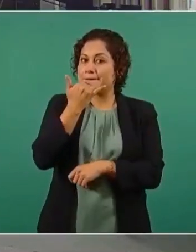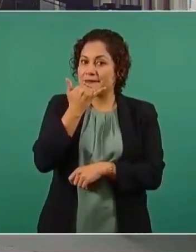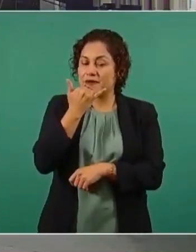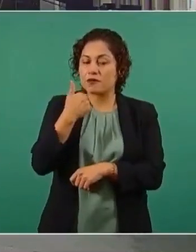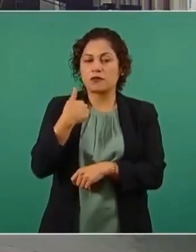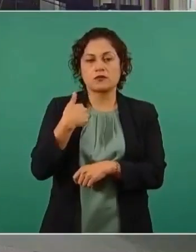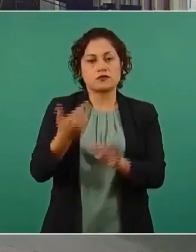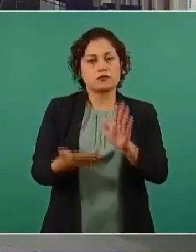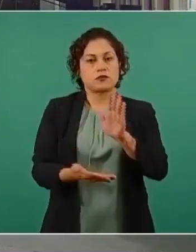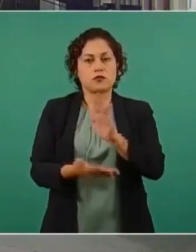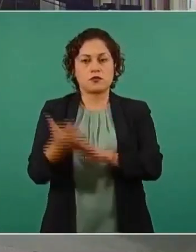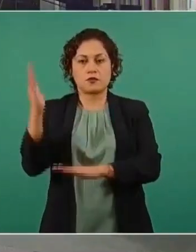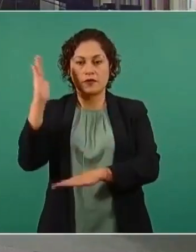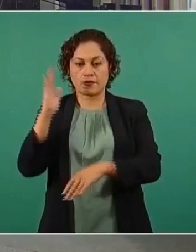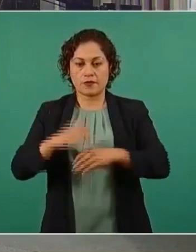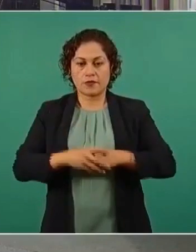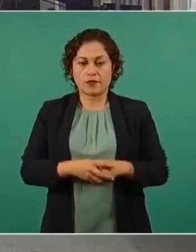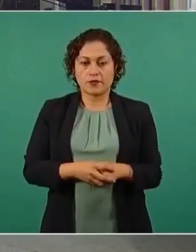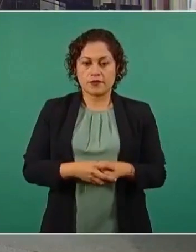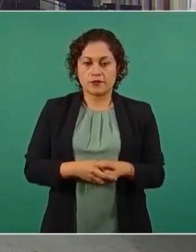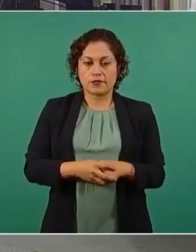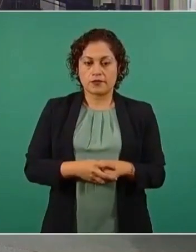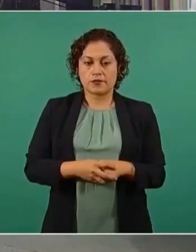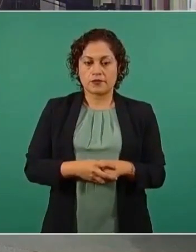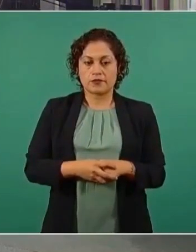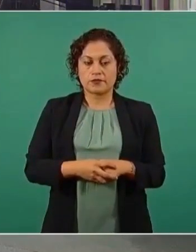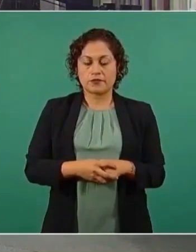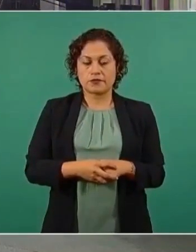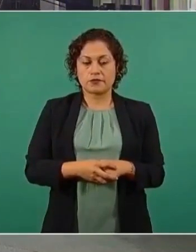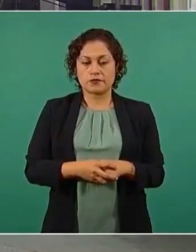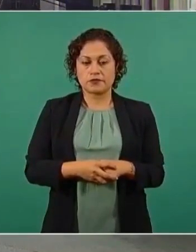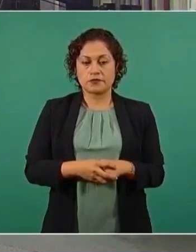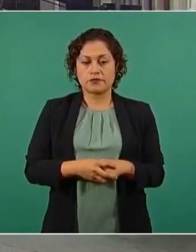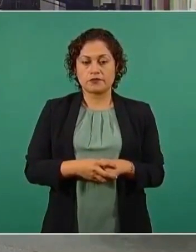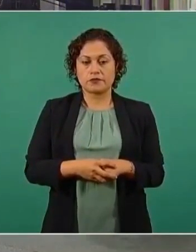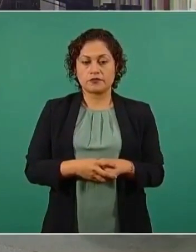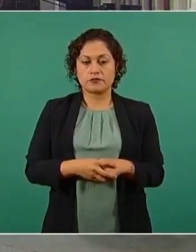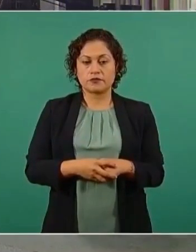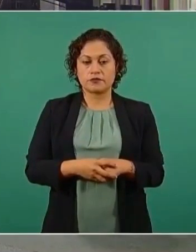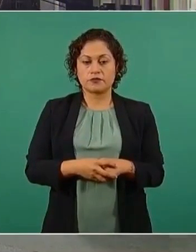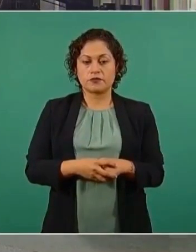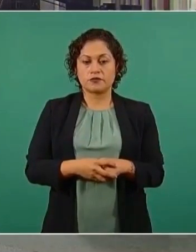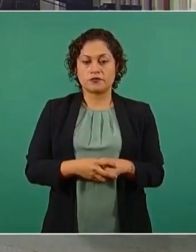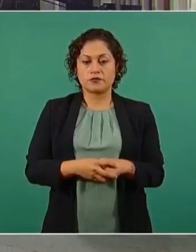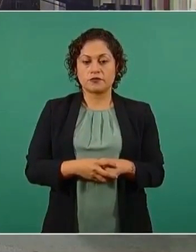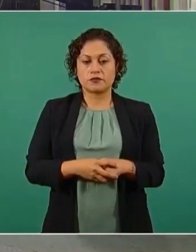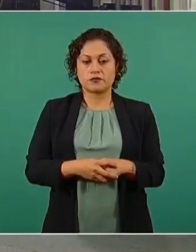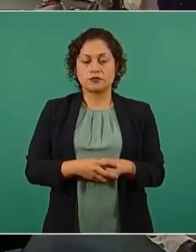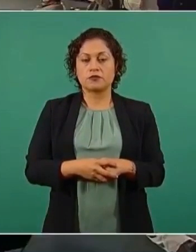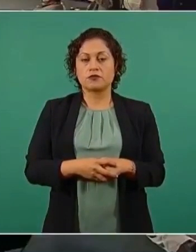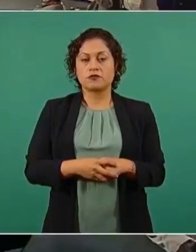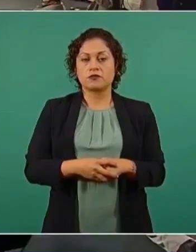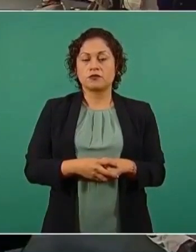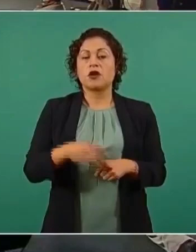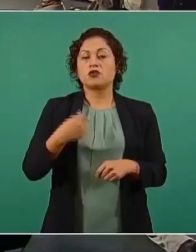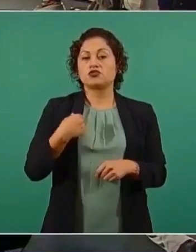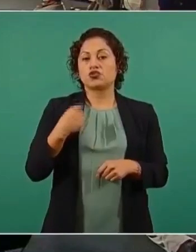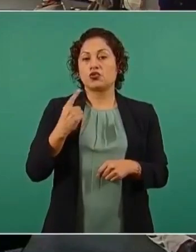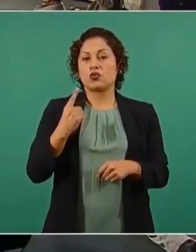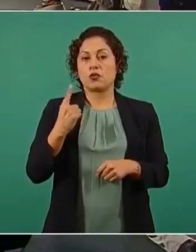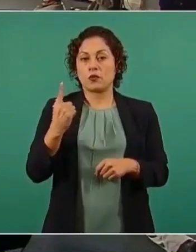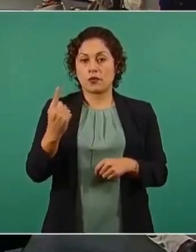a retirar? ¿Por qué?